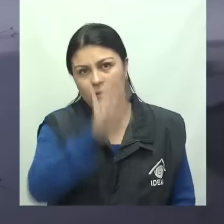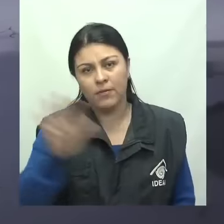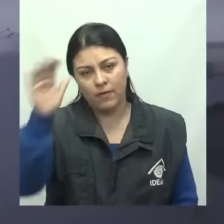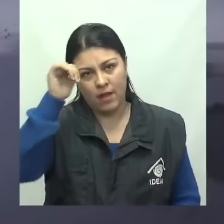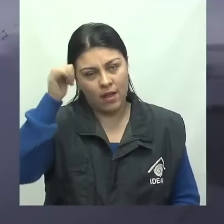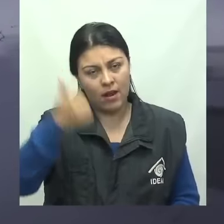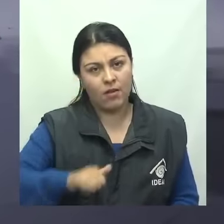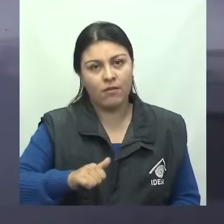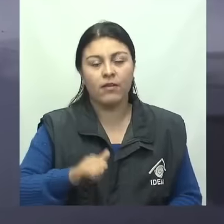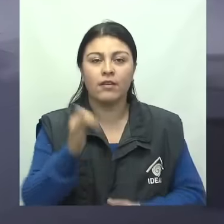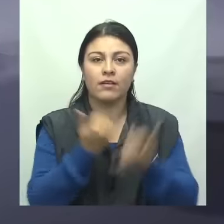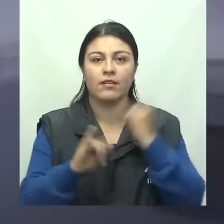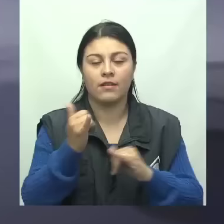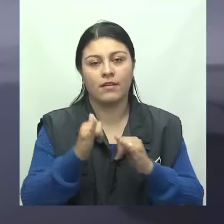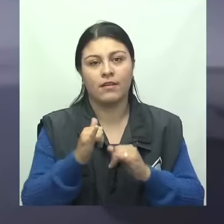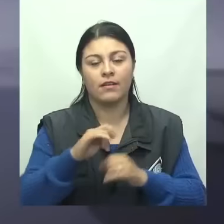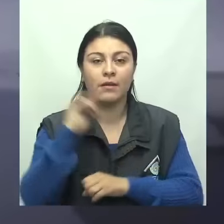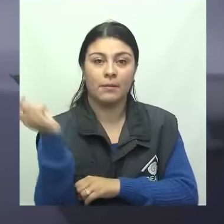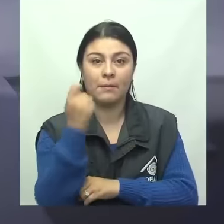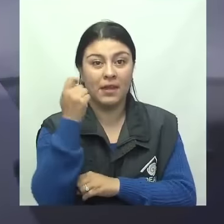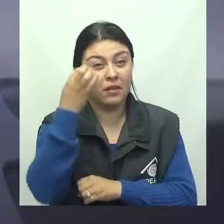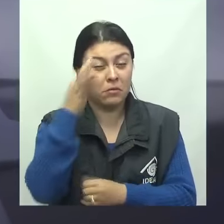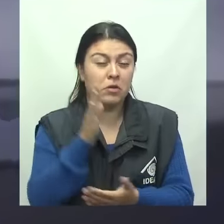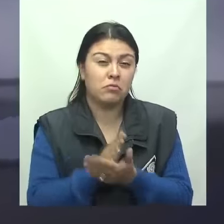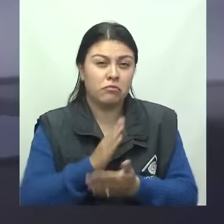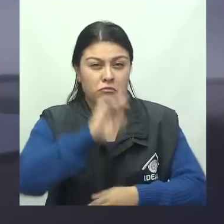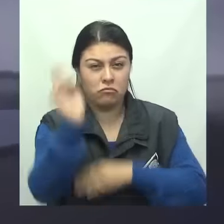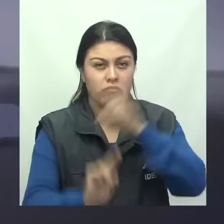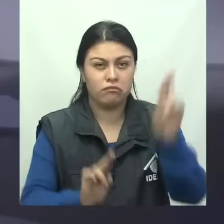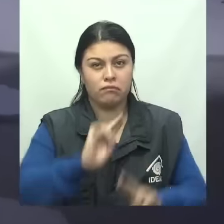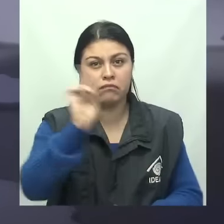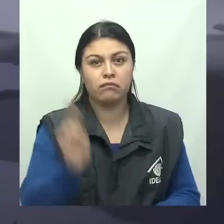Arauca, Casanare, Meta con posible actividad eléctrica.